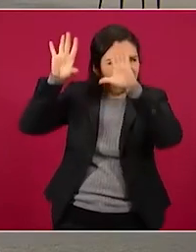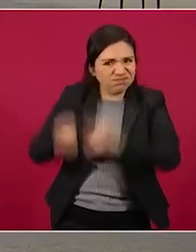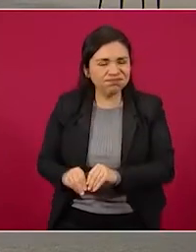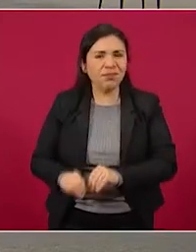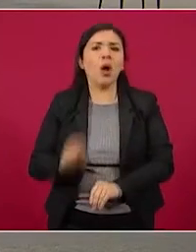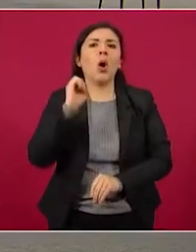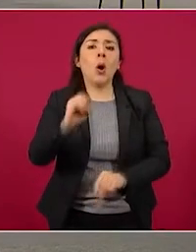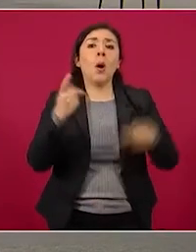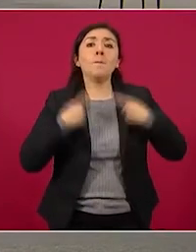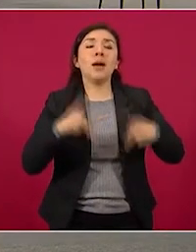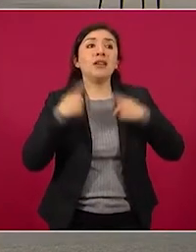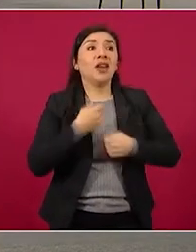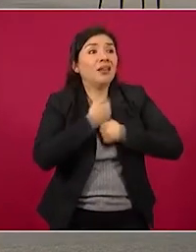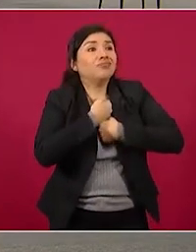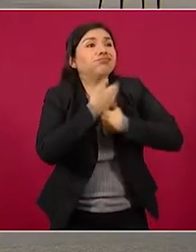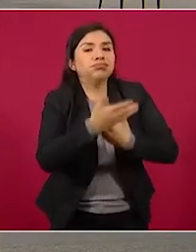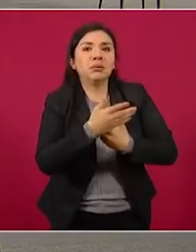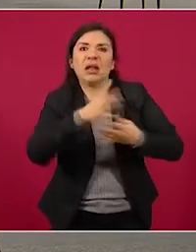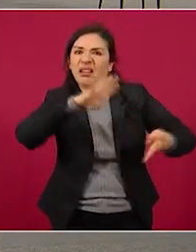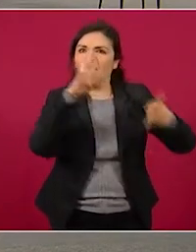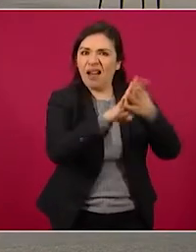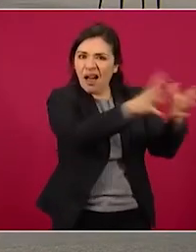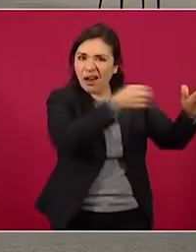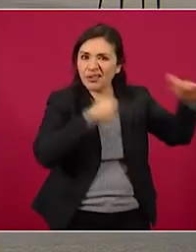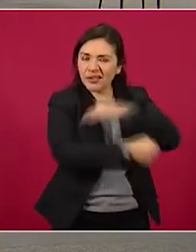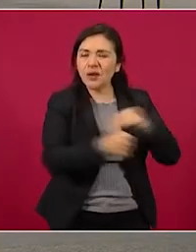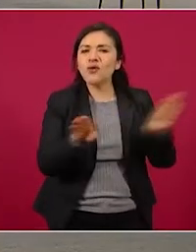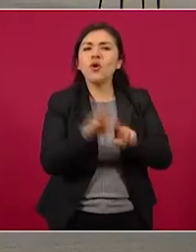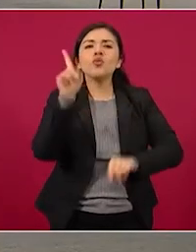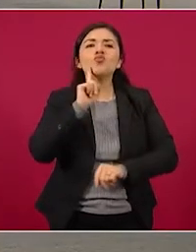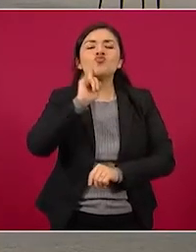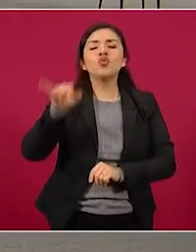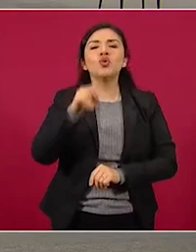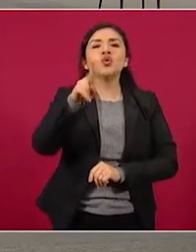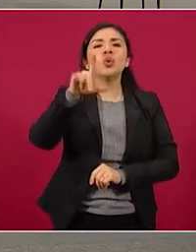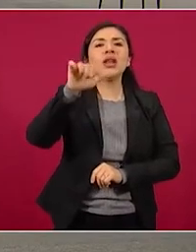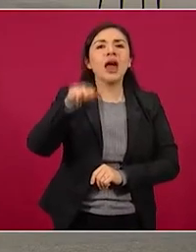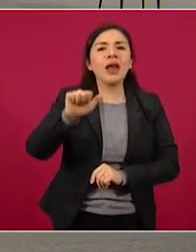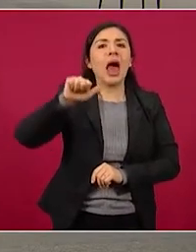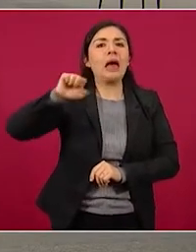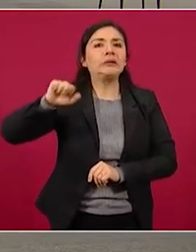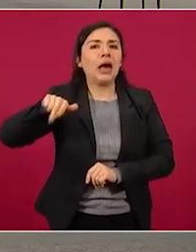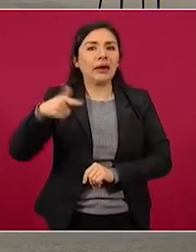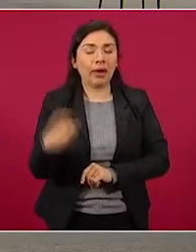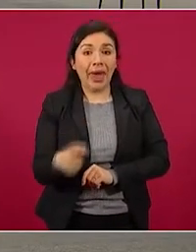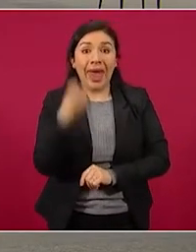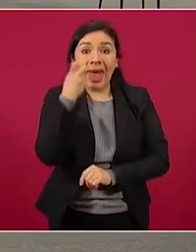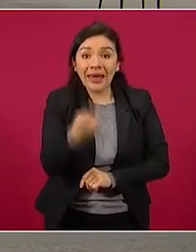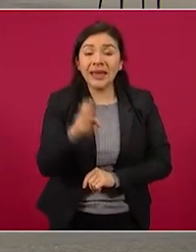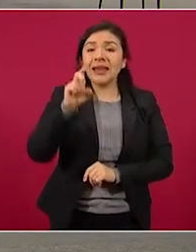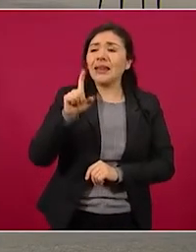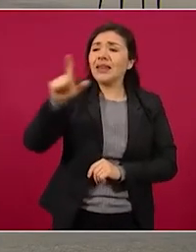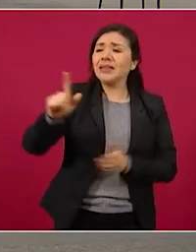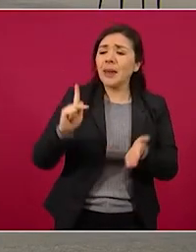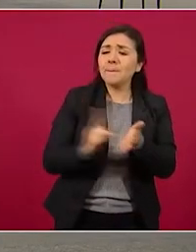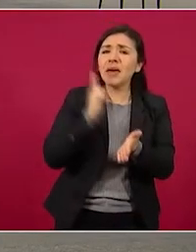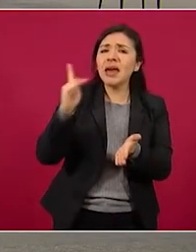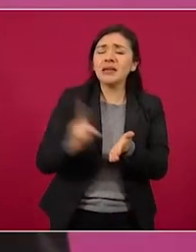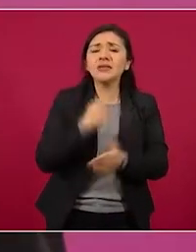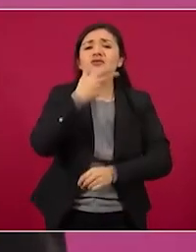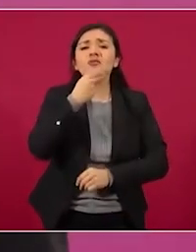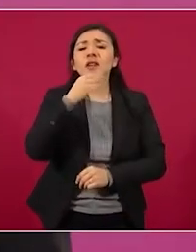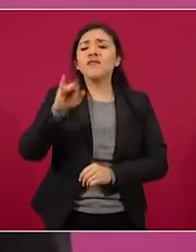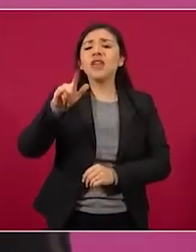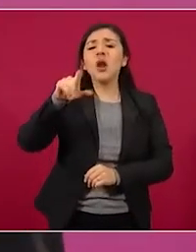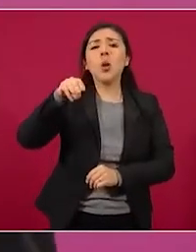el encarcelamiento de difusores de información, como Juliana Sánchez. Son las 37 veces que Filomeno